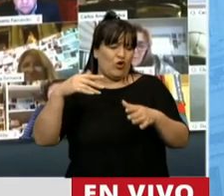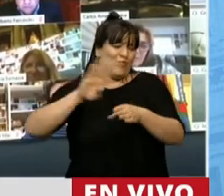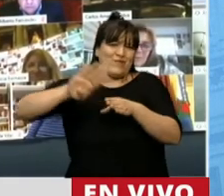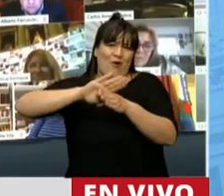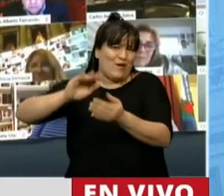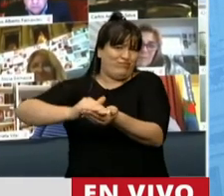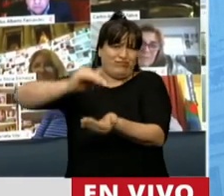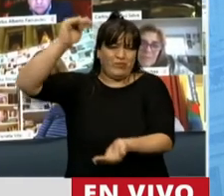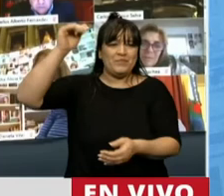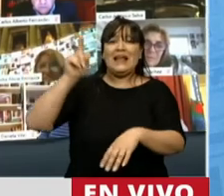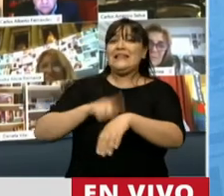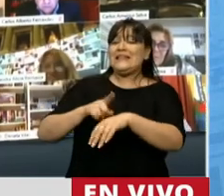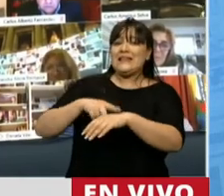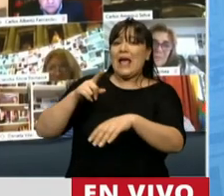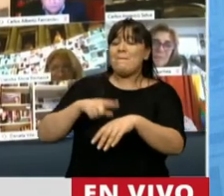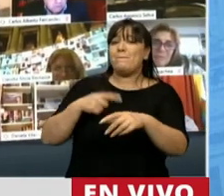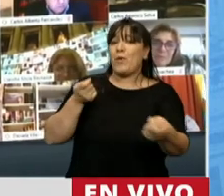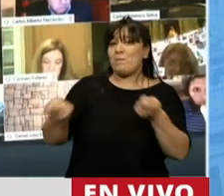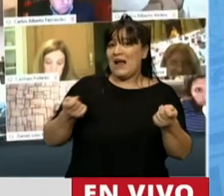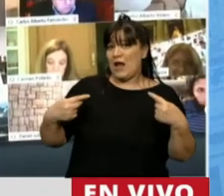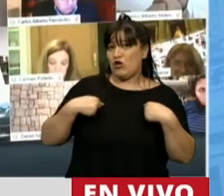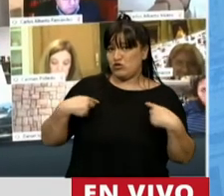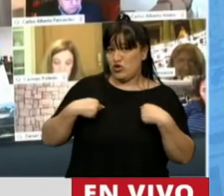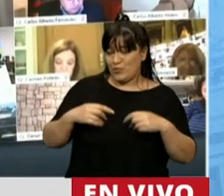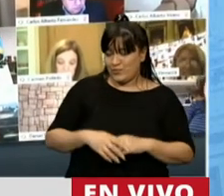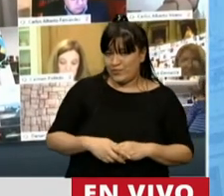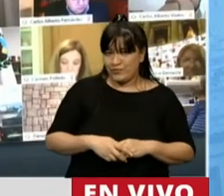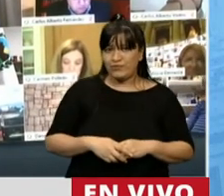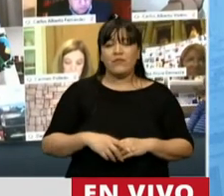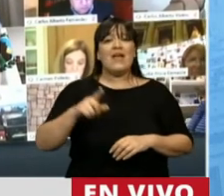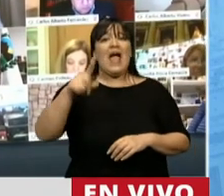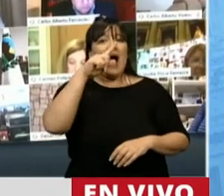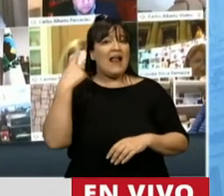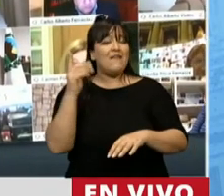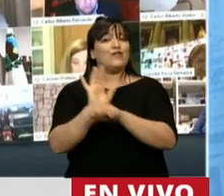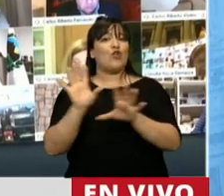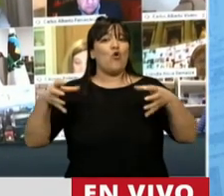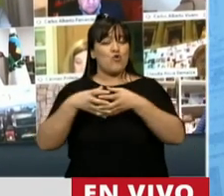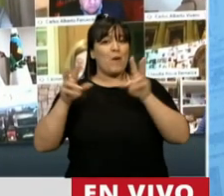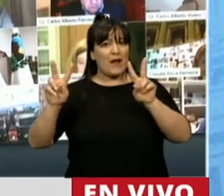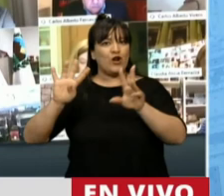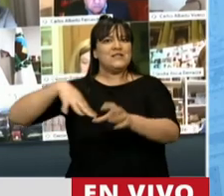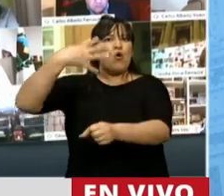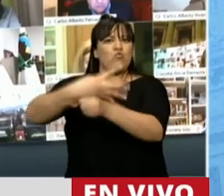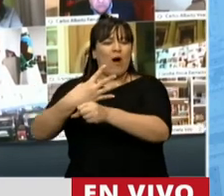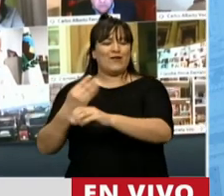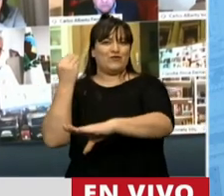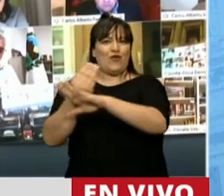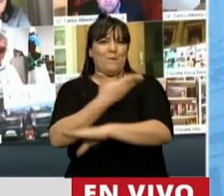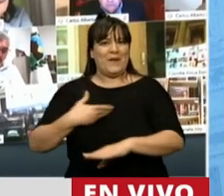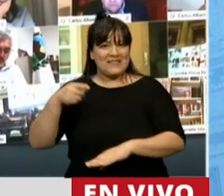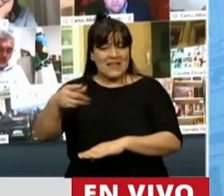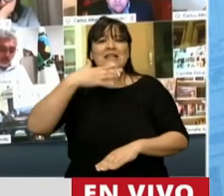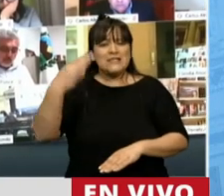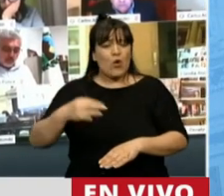PBI... El tiempo lo administro yo, diputado. Va a ser Alberto, el cuarto presidente peronista, va a desendeudar a la Argentina,